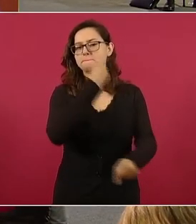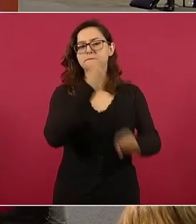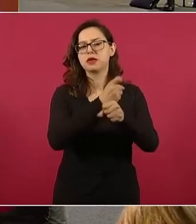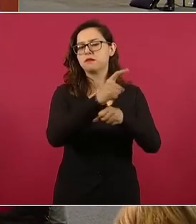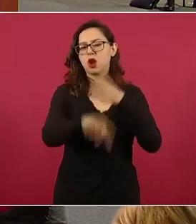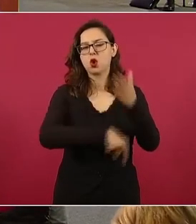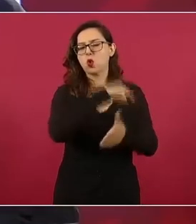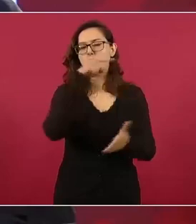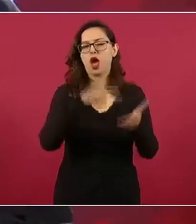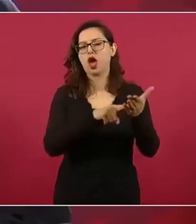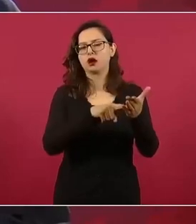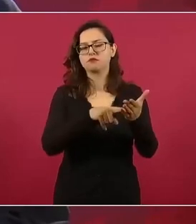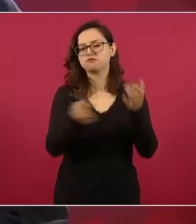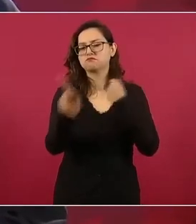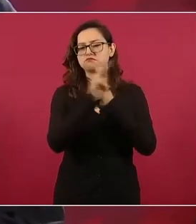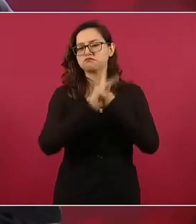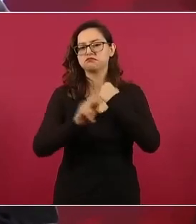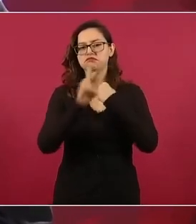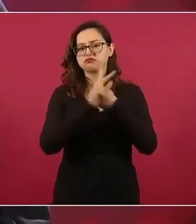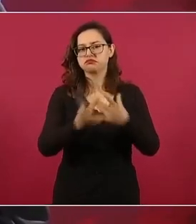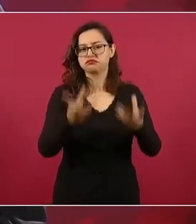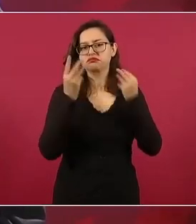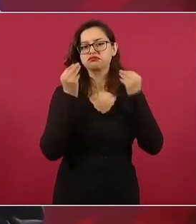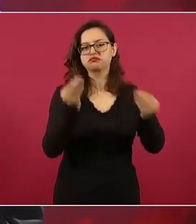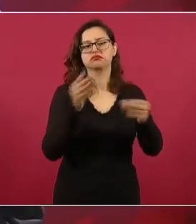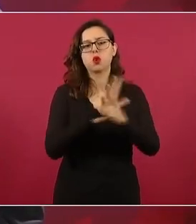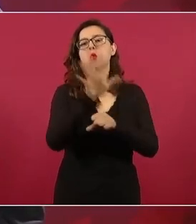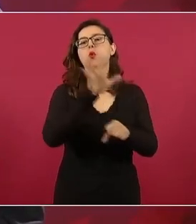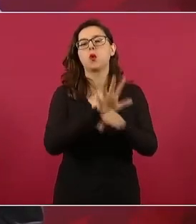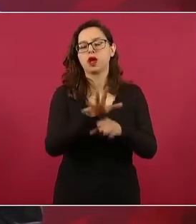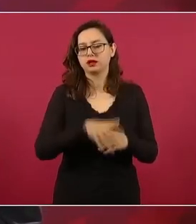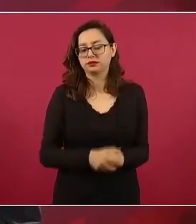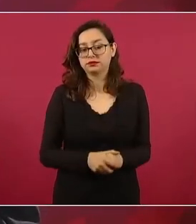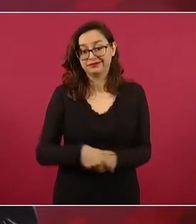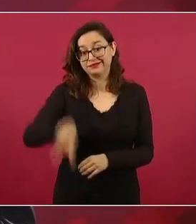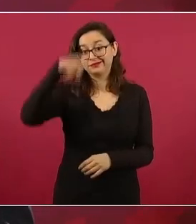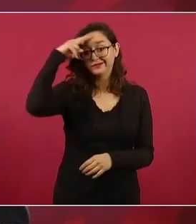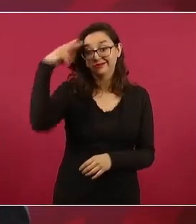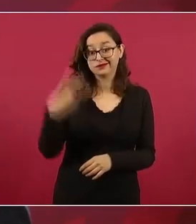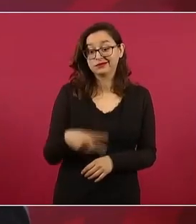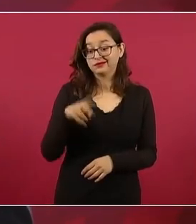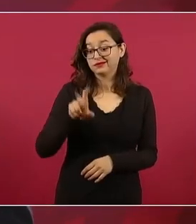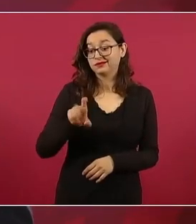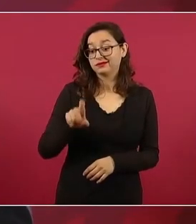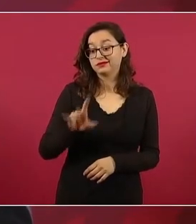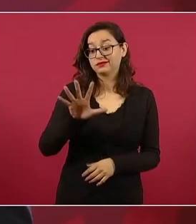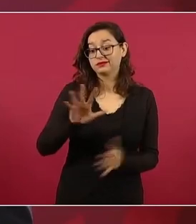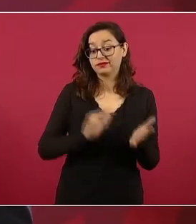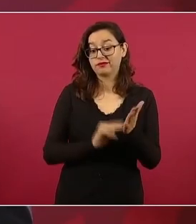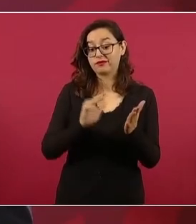habitantes mexicanos en Estados Unidos. Padres, hijos.